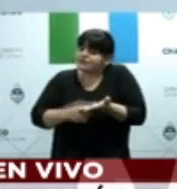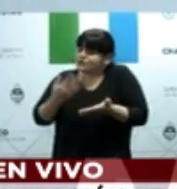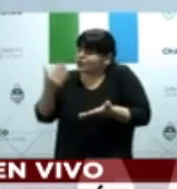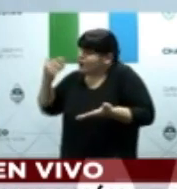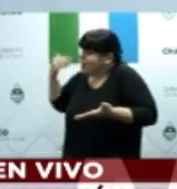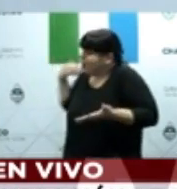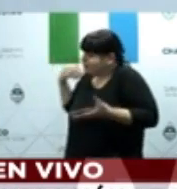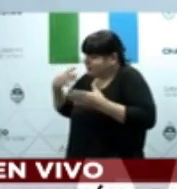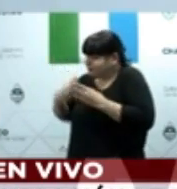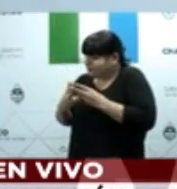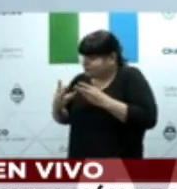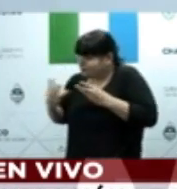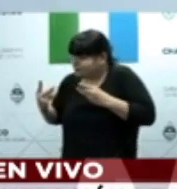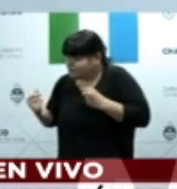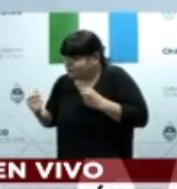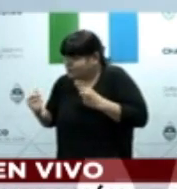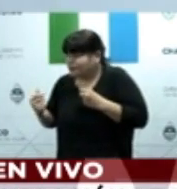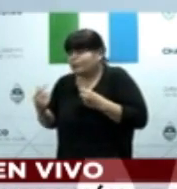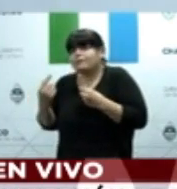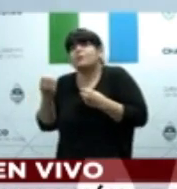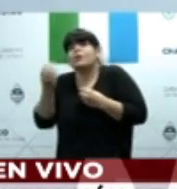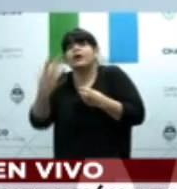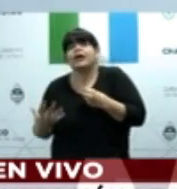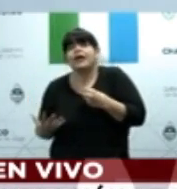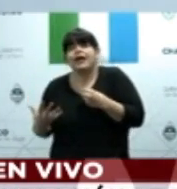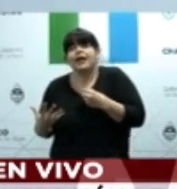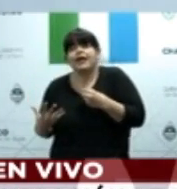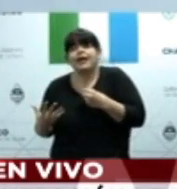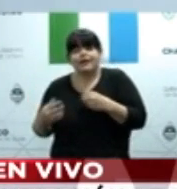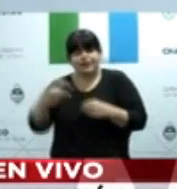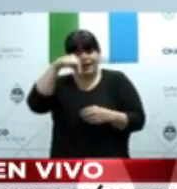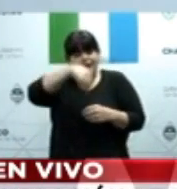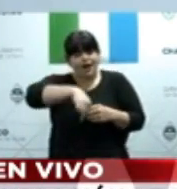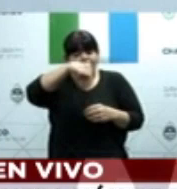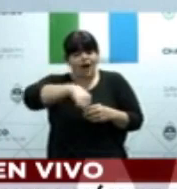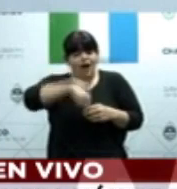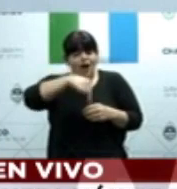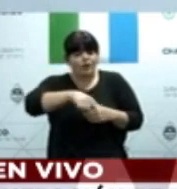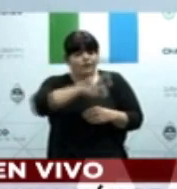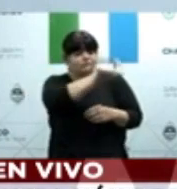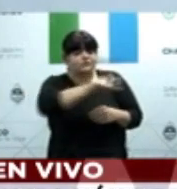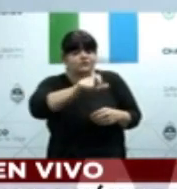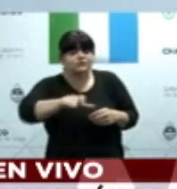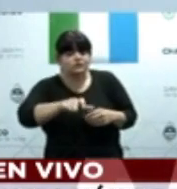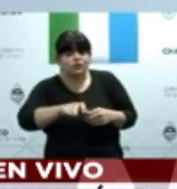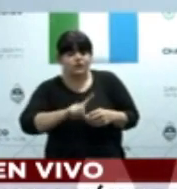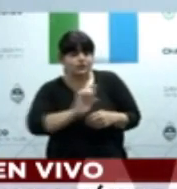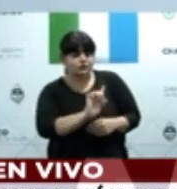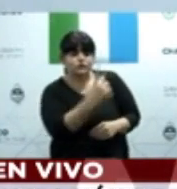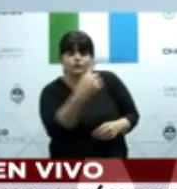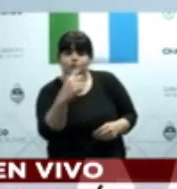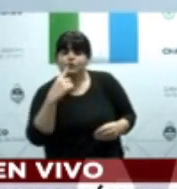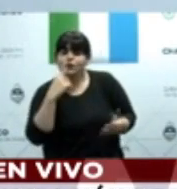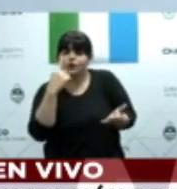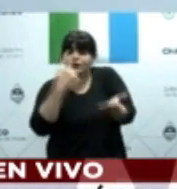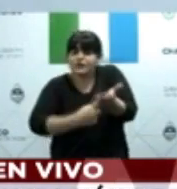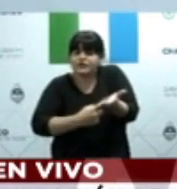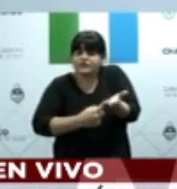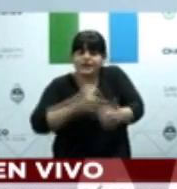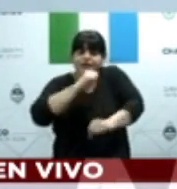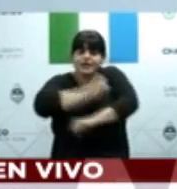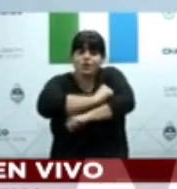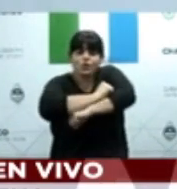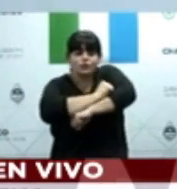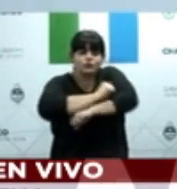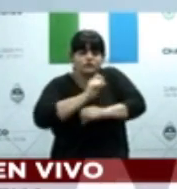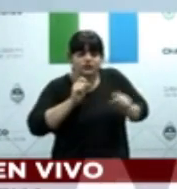sustituir la voluntad individual y la conducta individual de cada una de las personas,